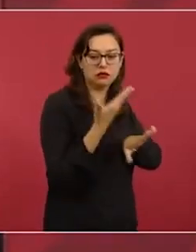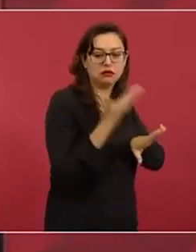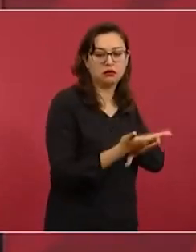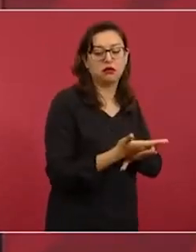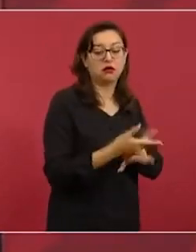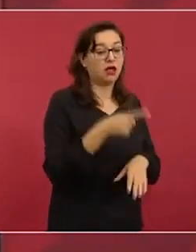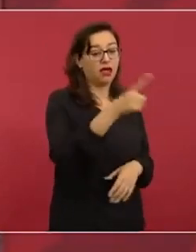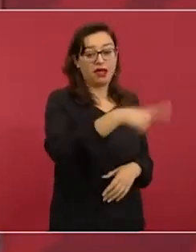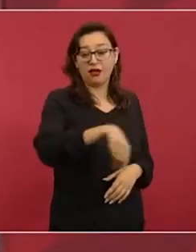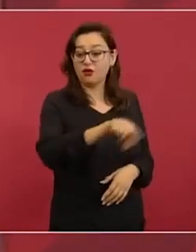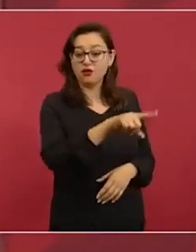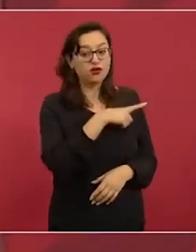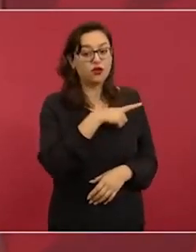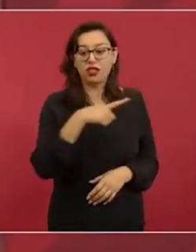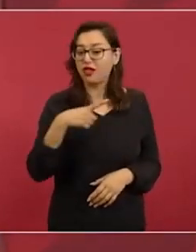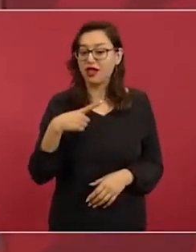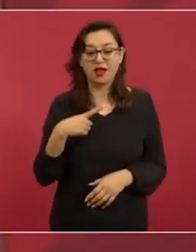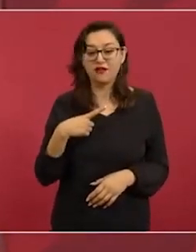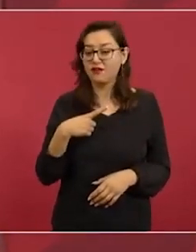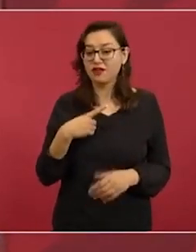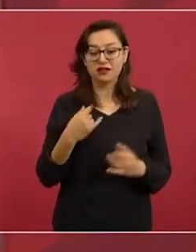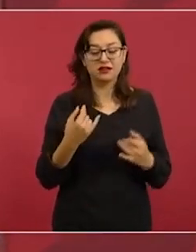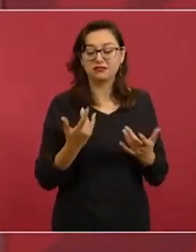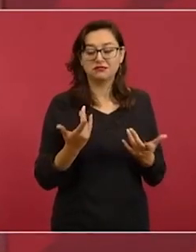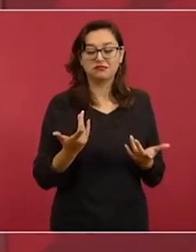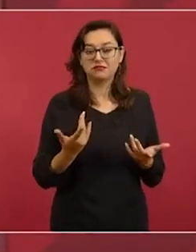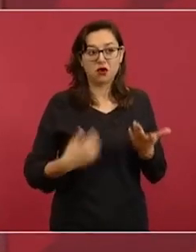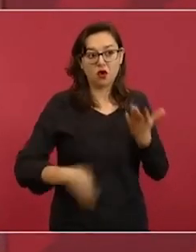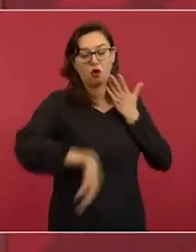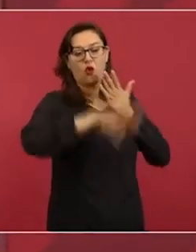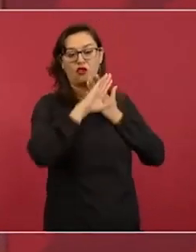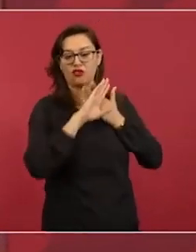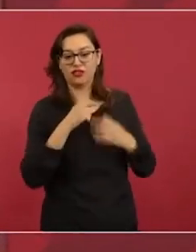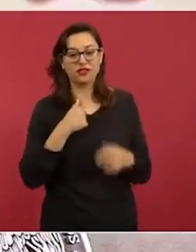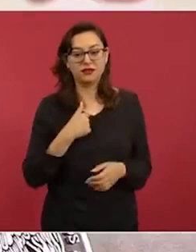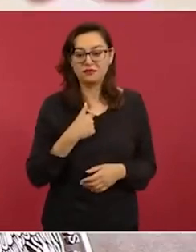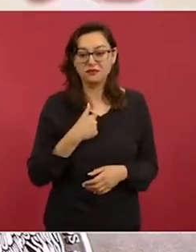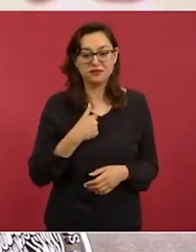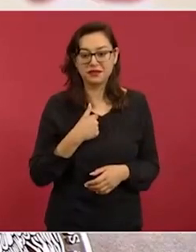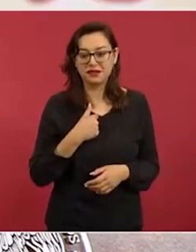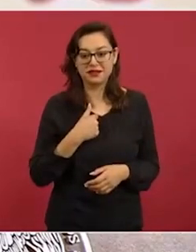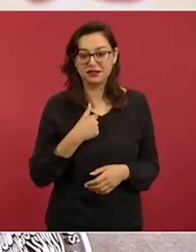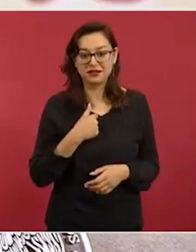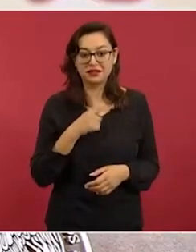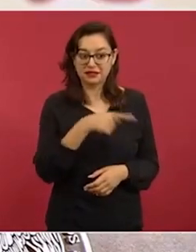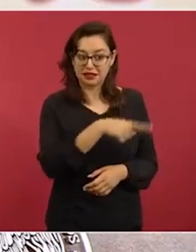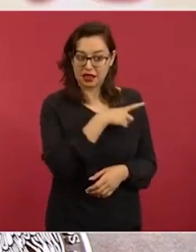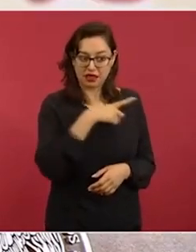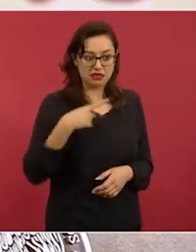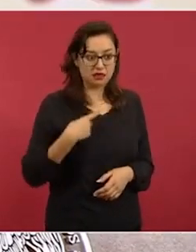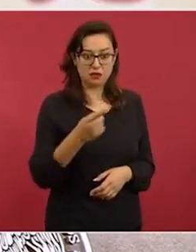con rectitud, con profesionalismo,